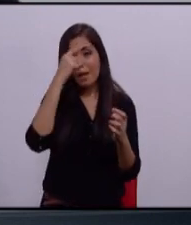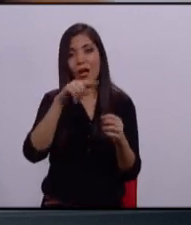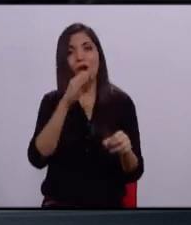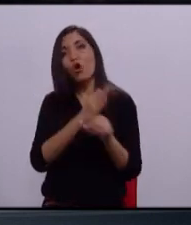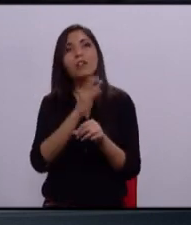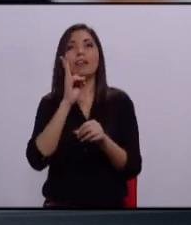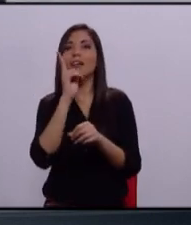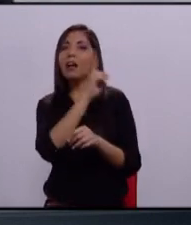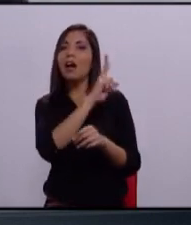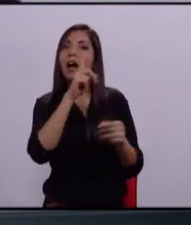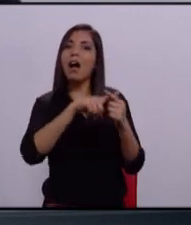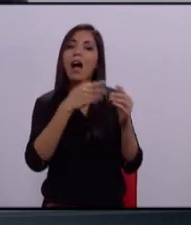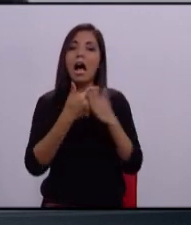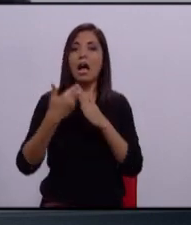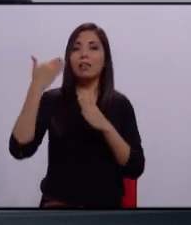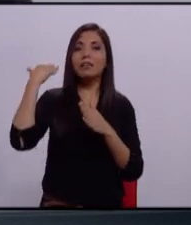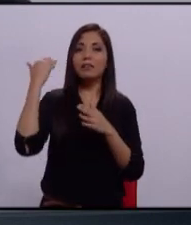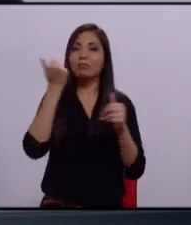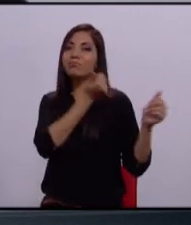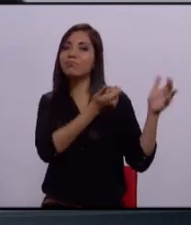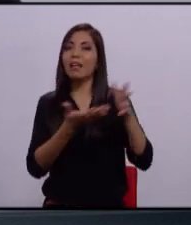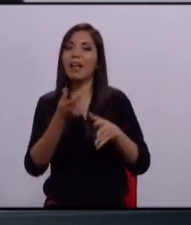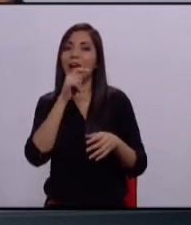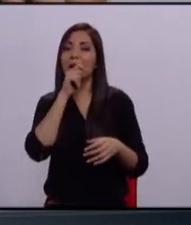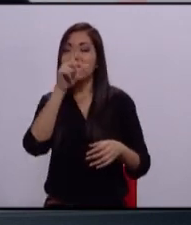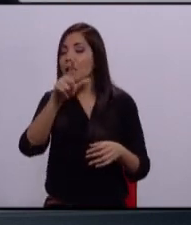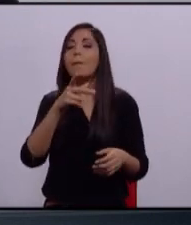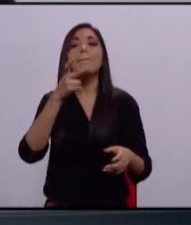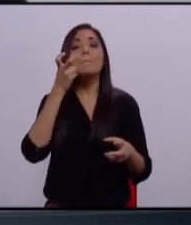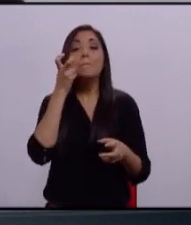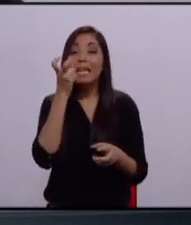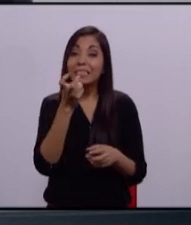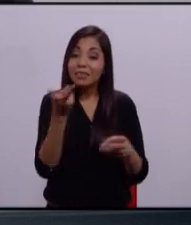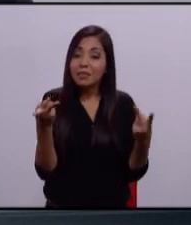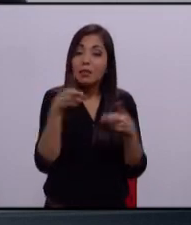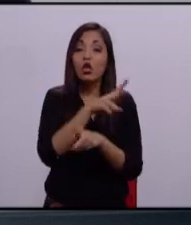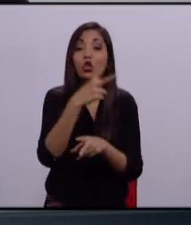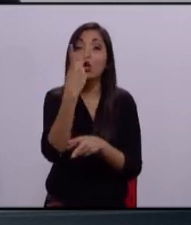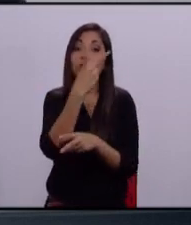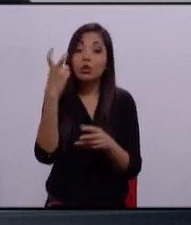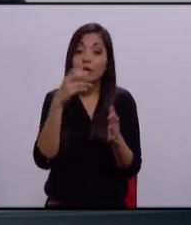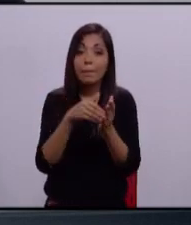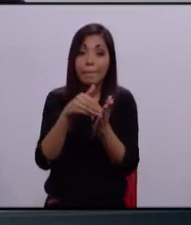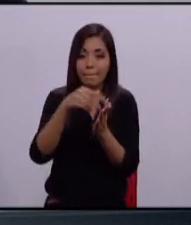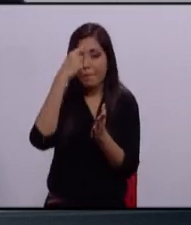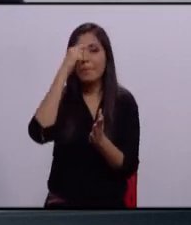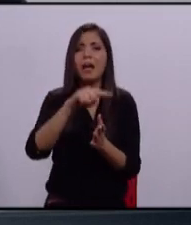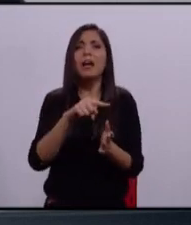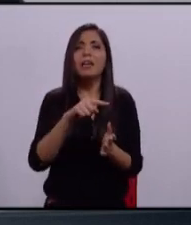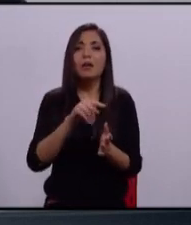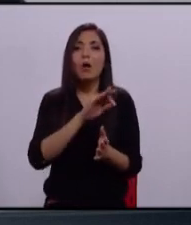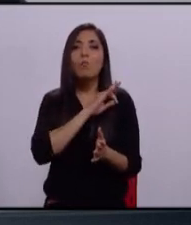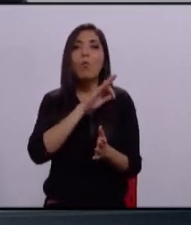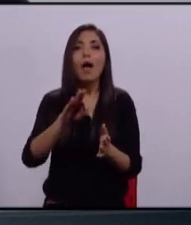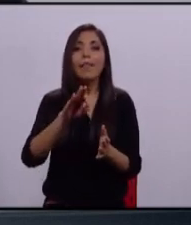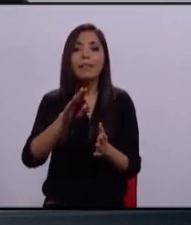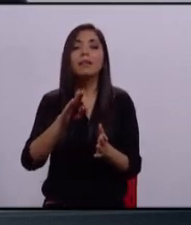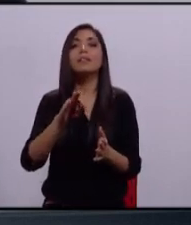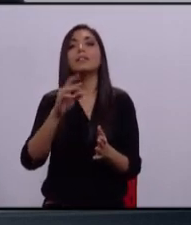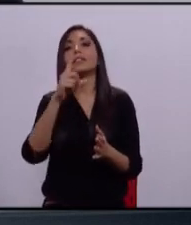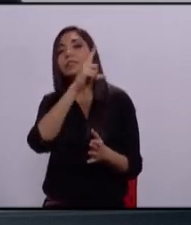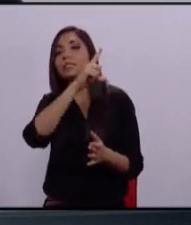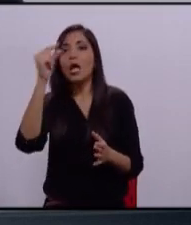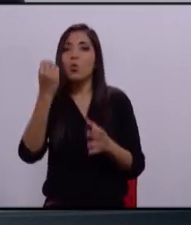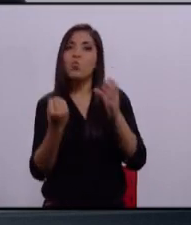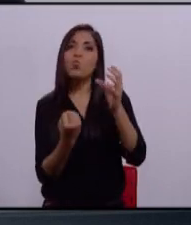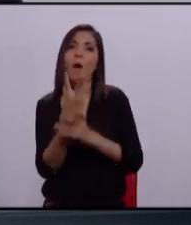llegaron a Jalisco hace unos días, en vez de eso, 200 millones de pesos nos sirven para poner más de 100 nuevas